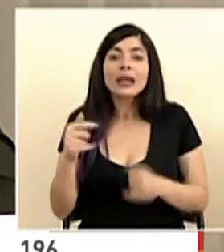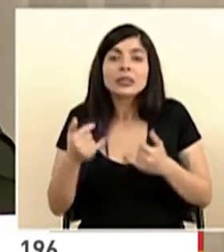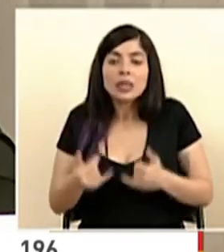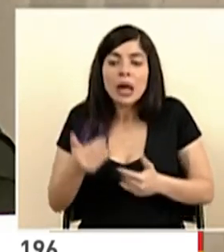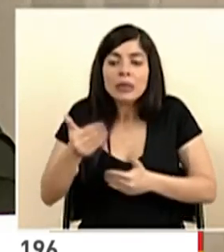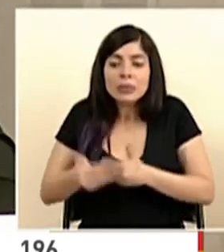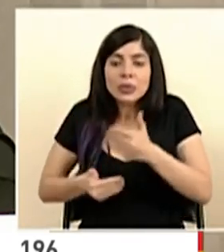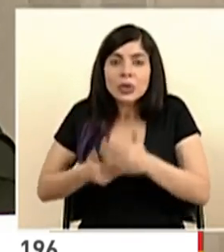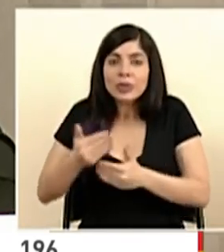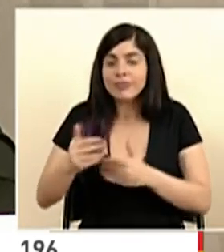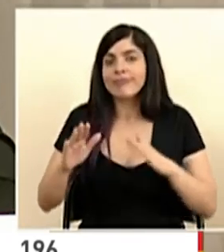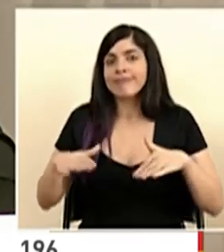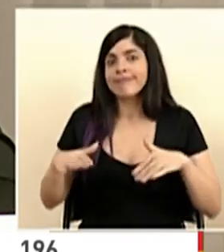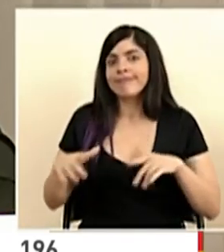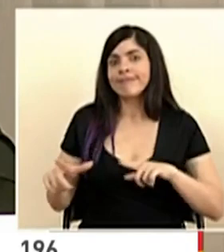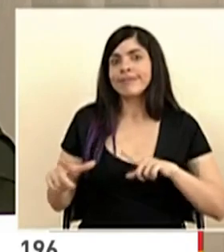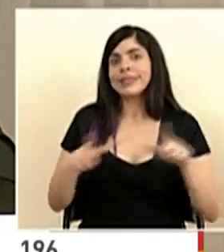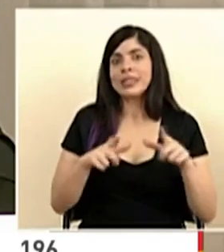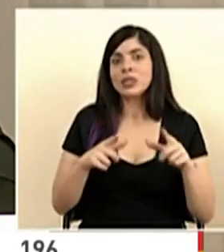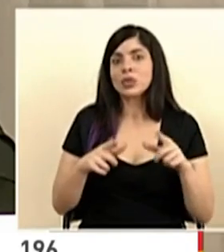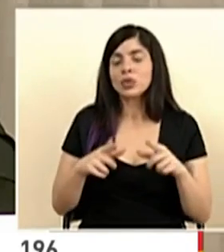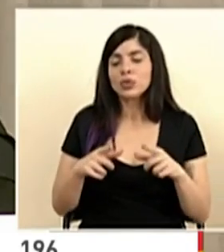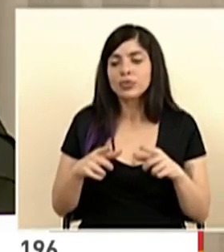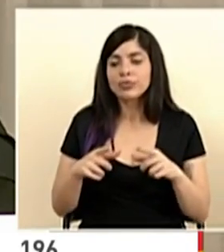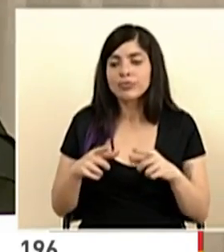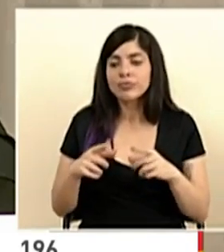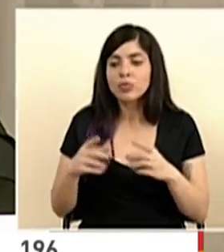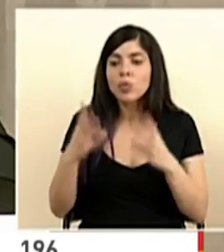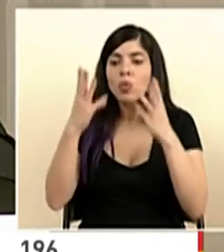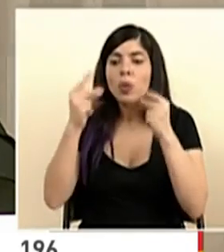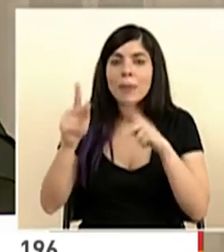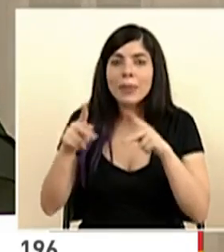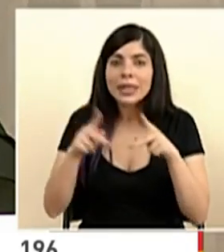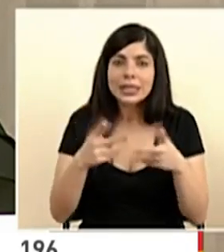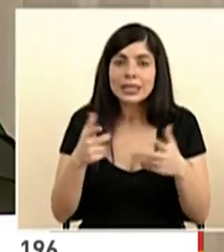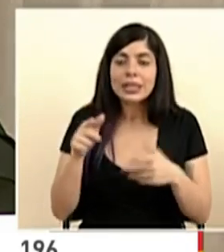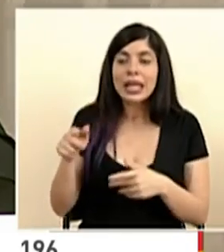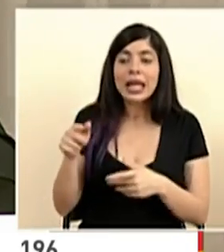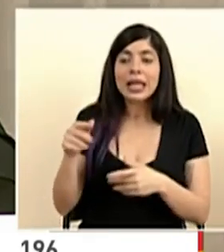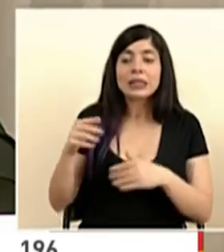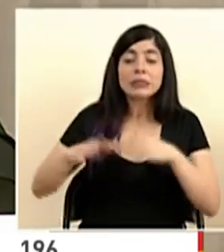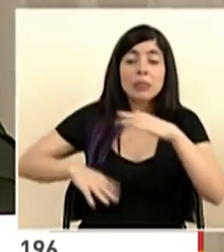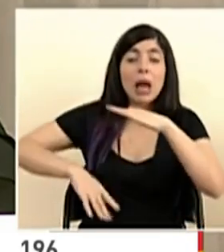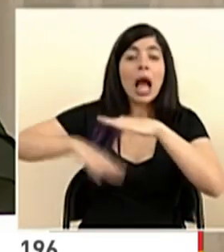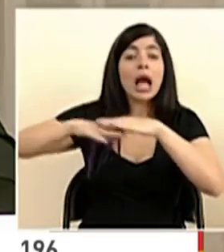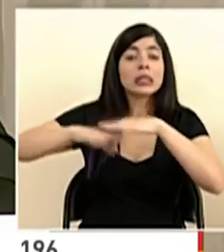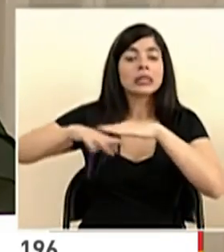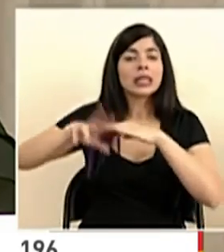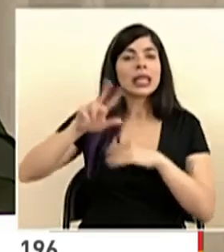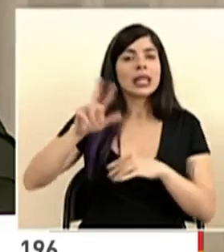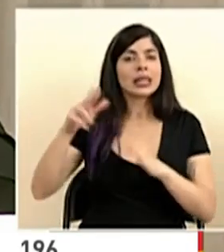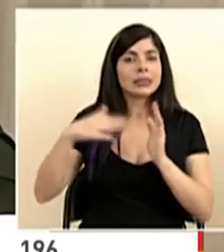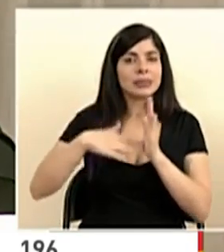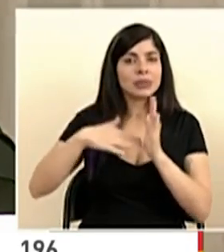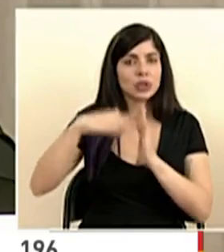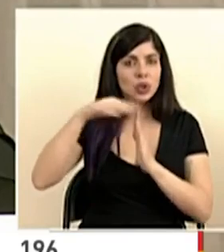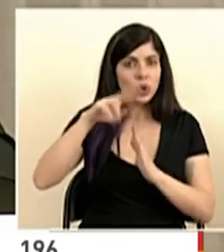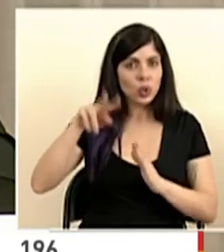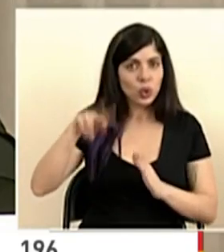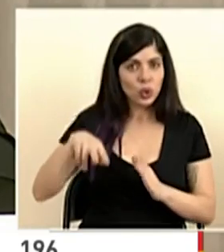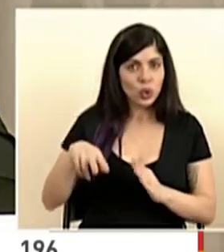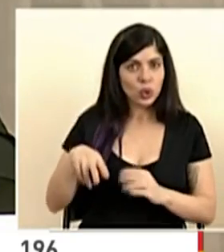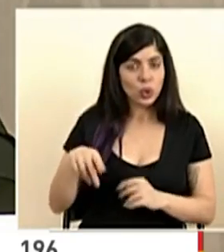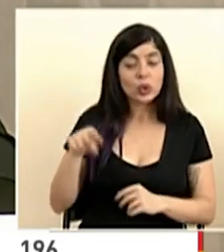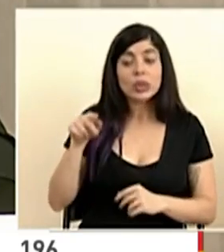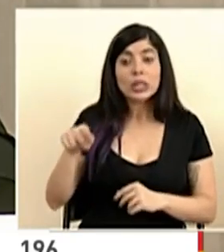ejecución. Aún no tenemos medida toda la totalidad de esas personas. Es un monto de hasta 33 mil millones de colones el cual